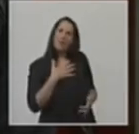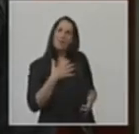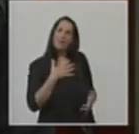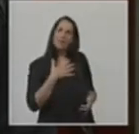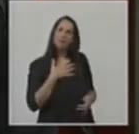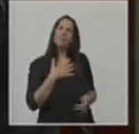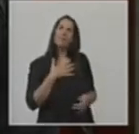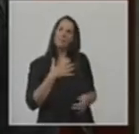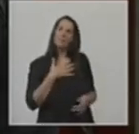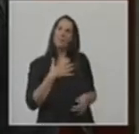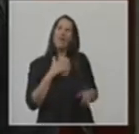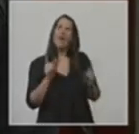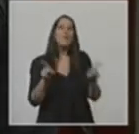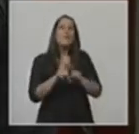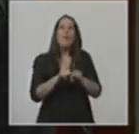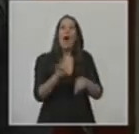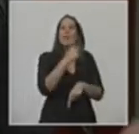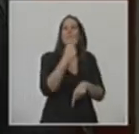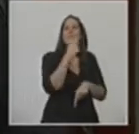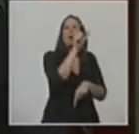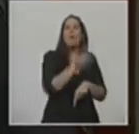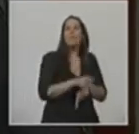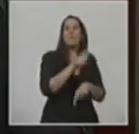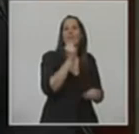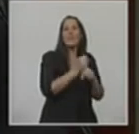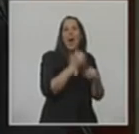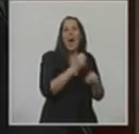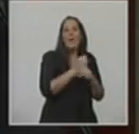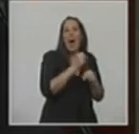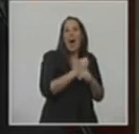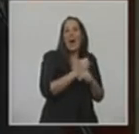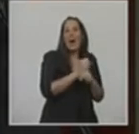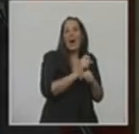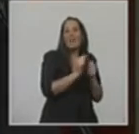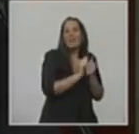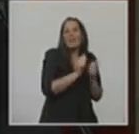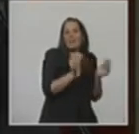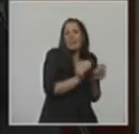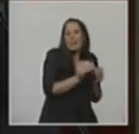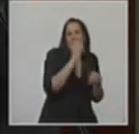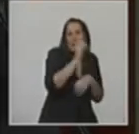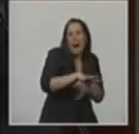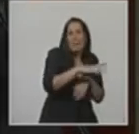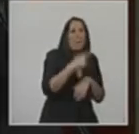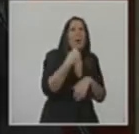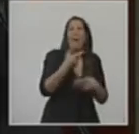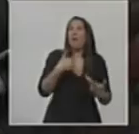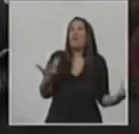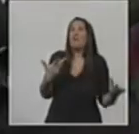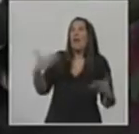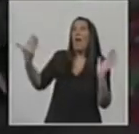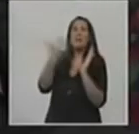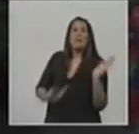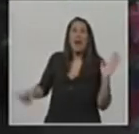Como ese pequeño productor que me dijo que tenía que abandonar su tierra porque eran tantas las trabas que le ponía de Estado que ni siquiera